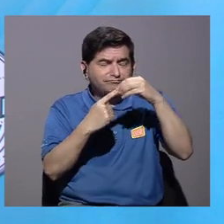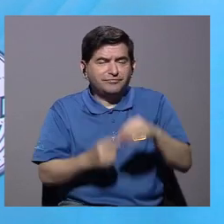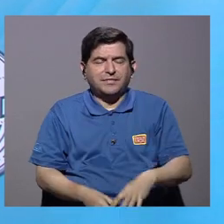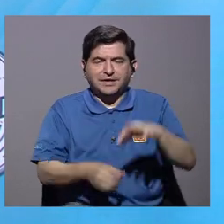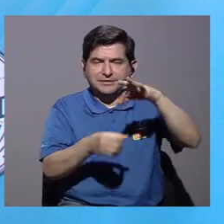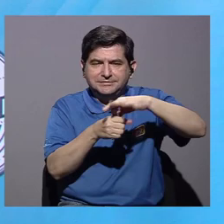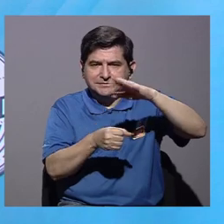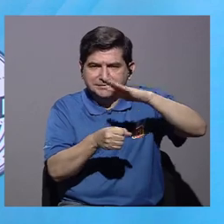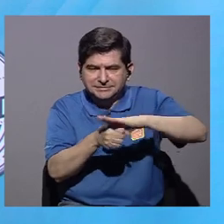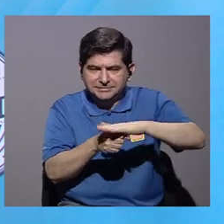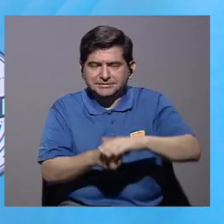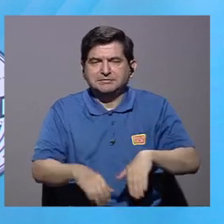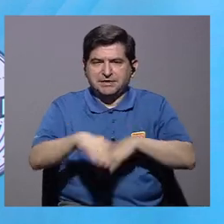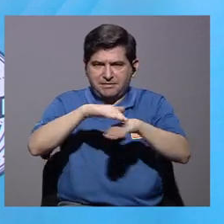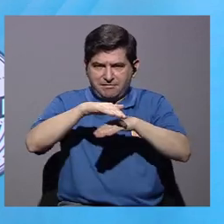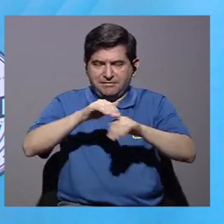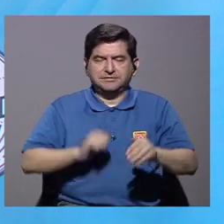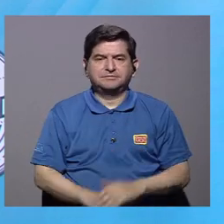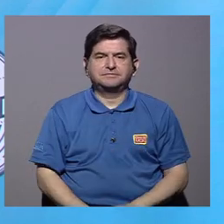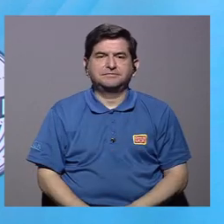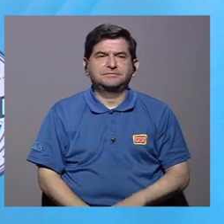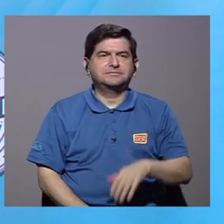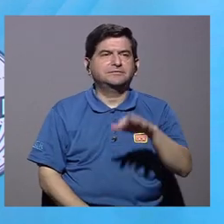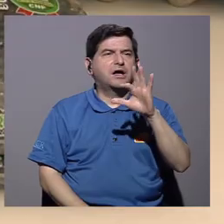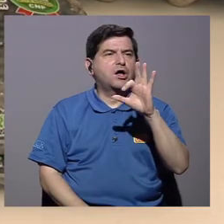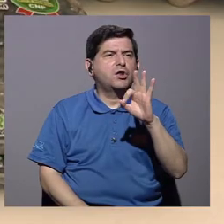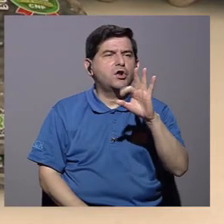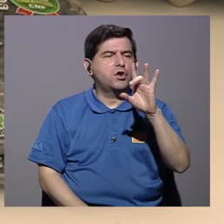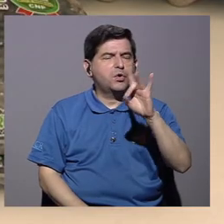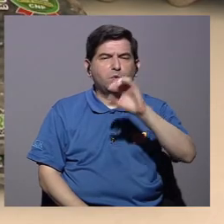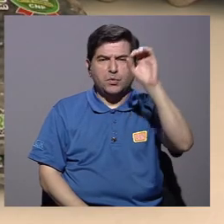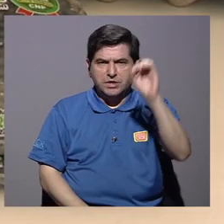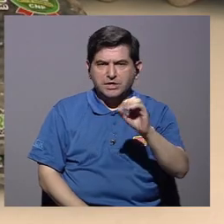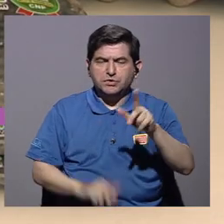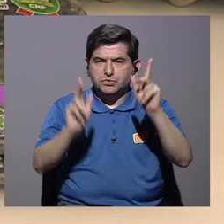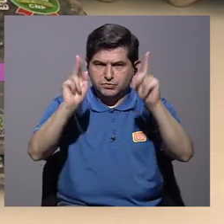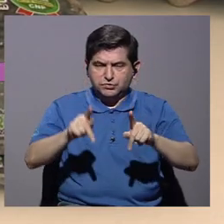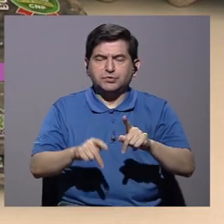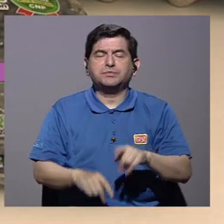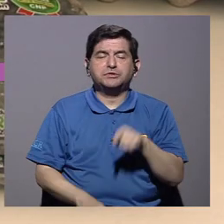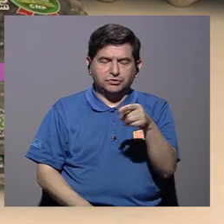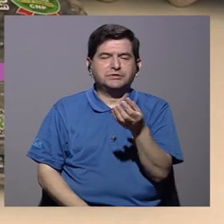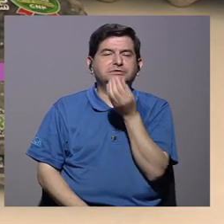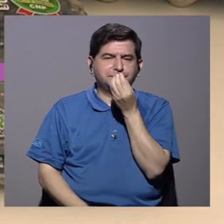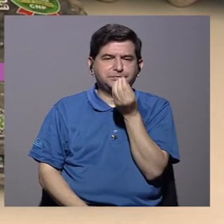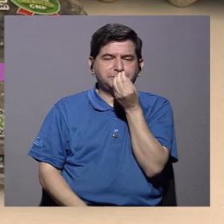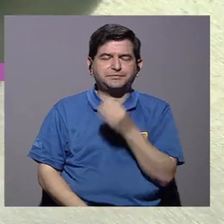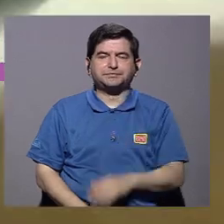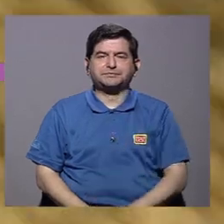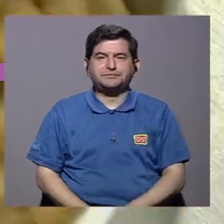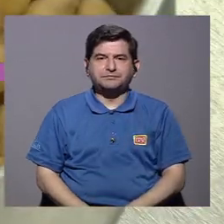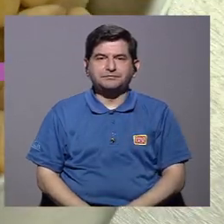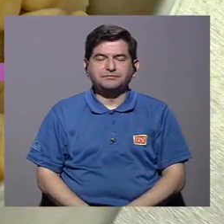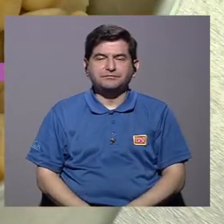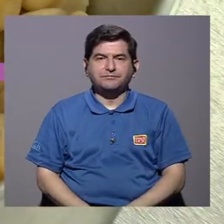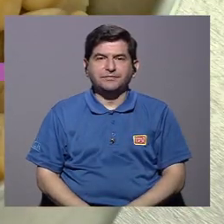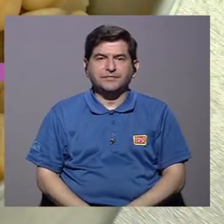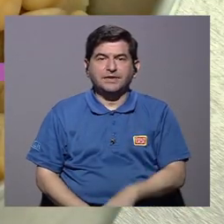granos básicos, ya que el 98% de las personas lo consumen, y de